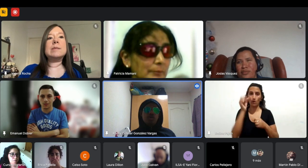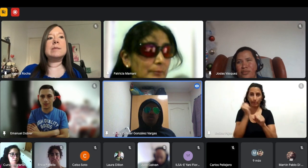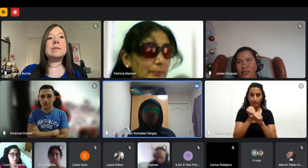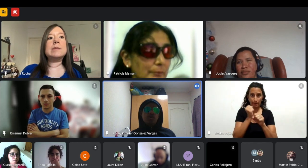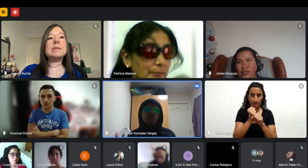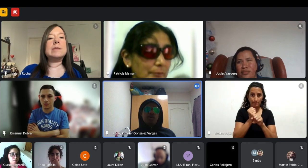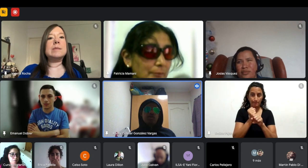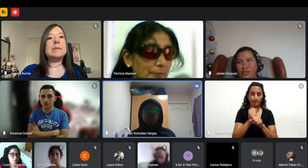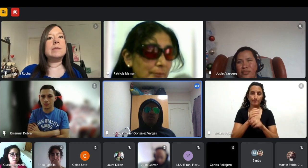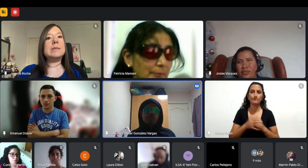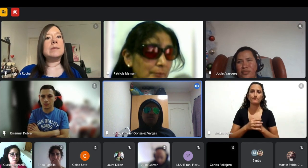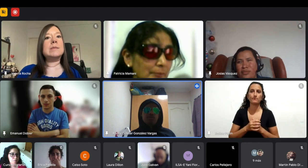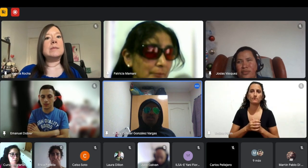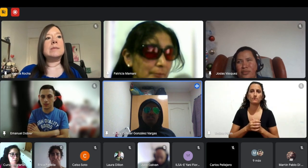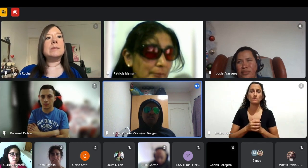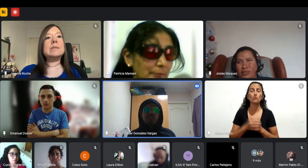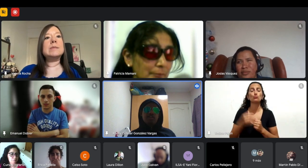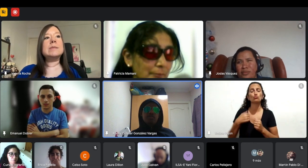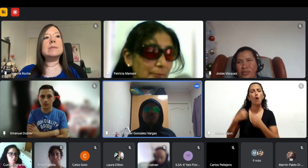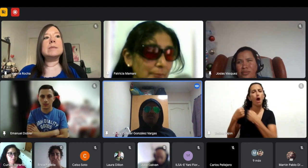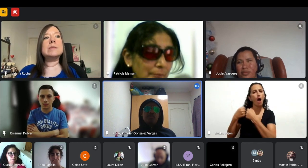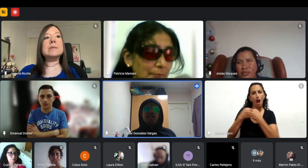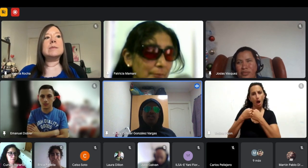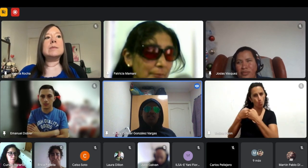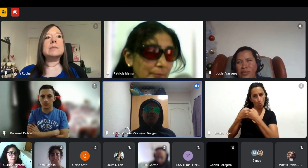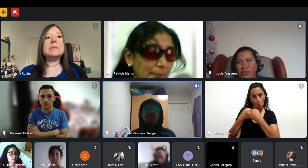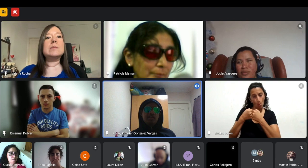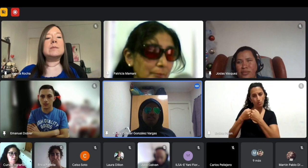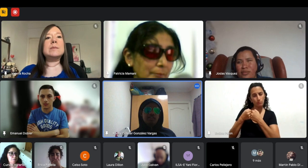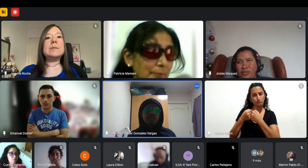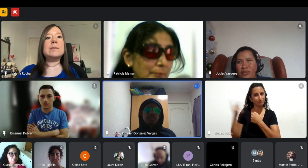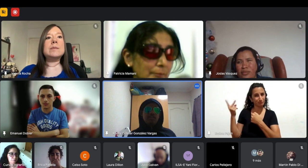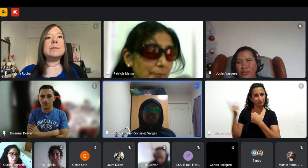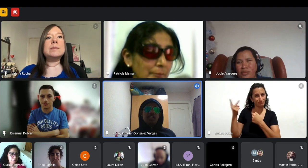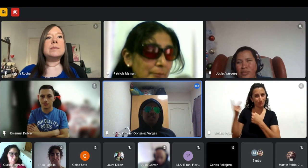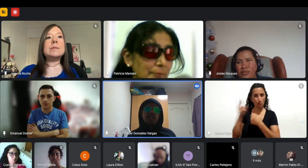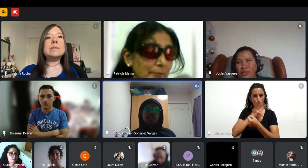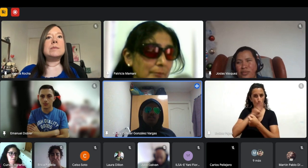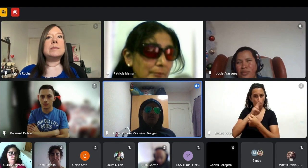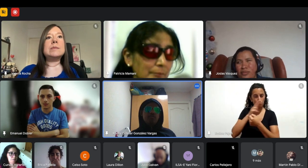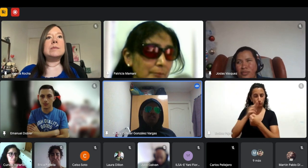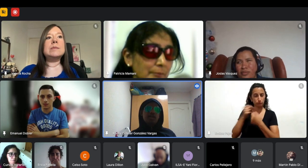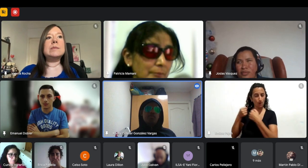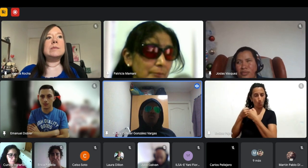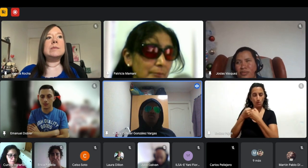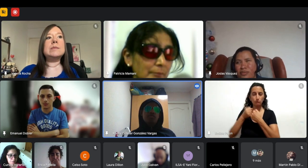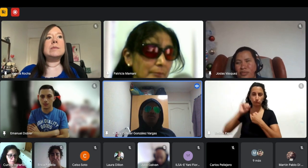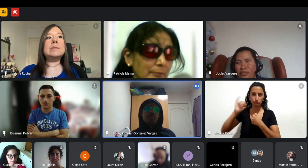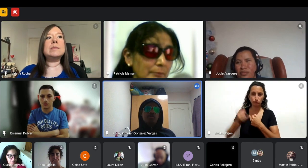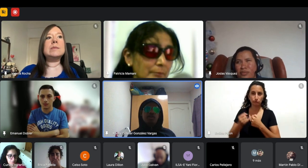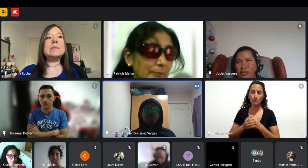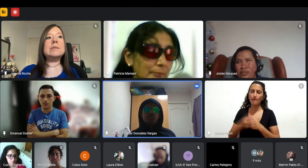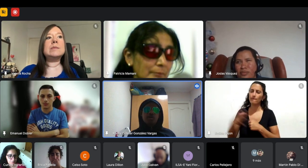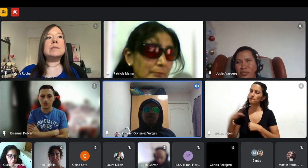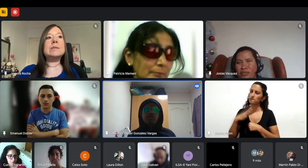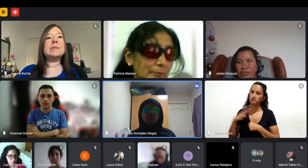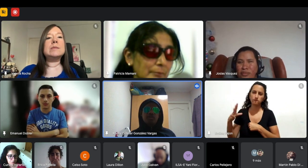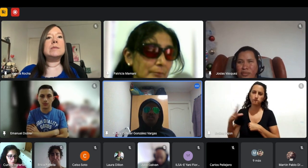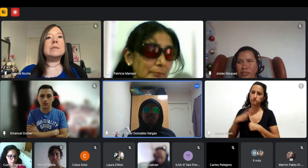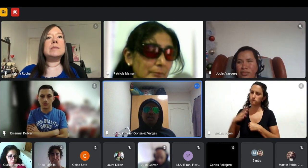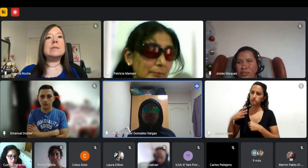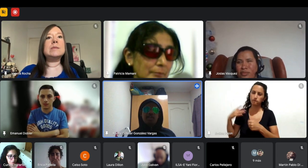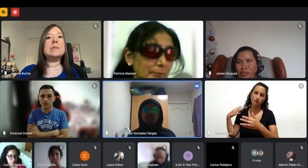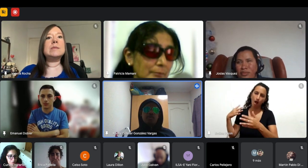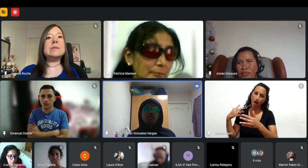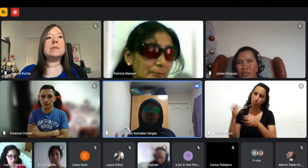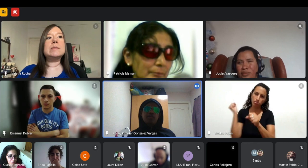yo concuerdo con Patricia y con Valeria también de que falta mucho por recorrer muchos caminos